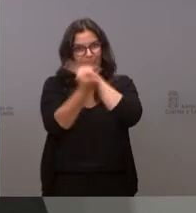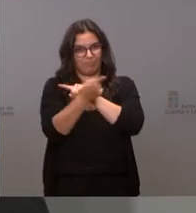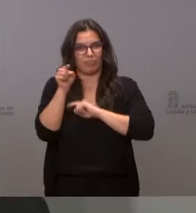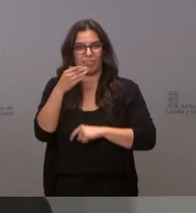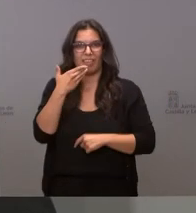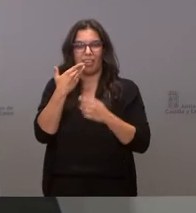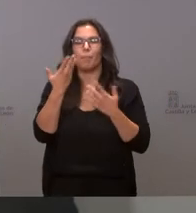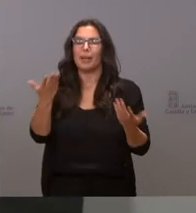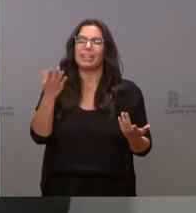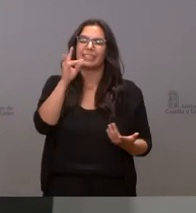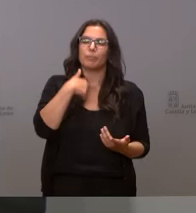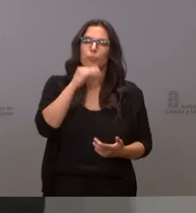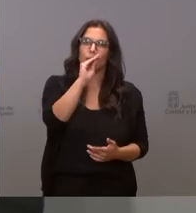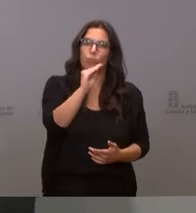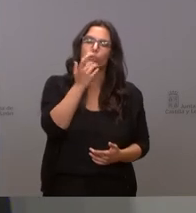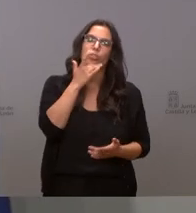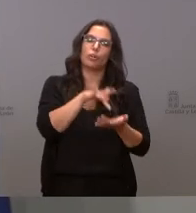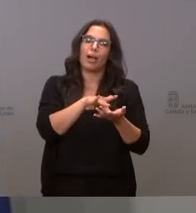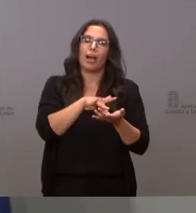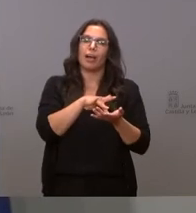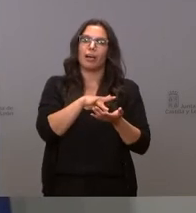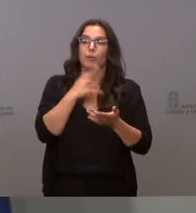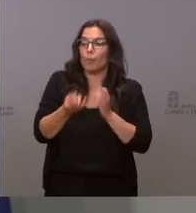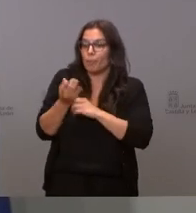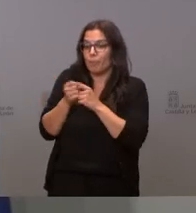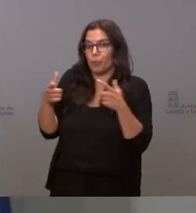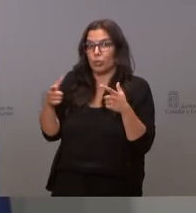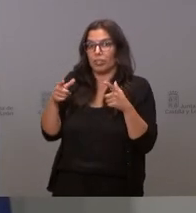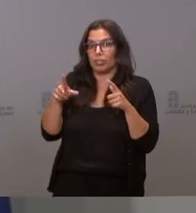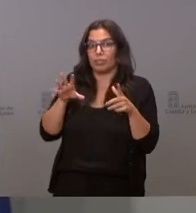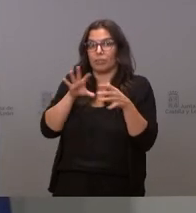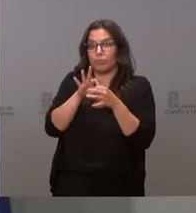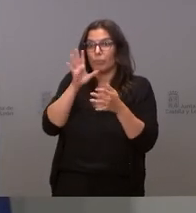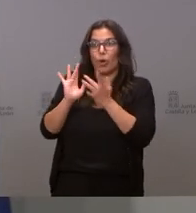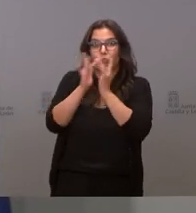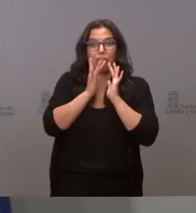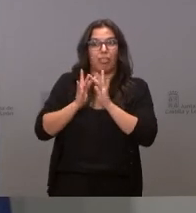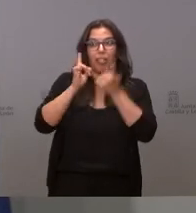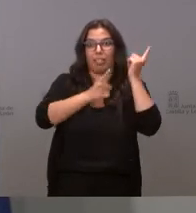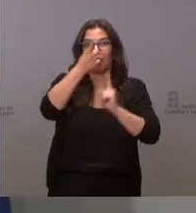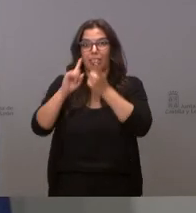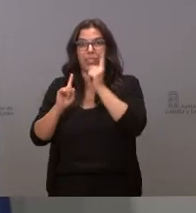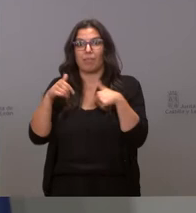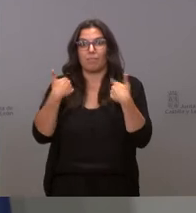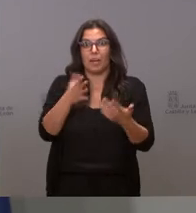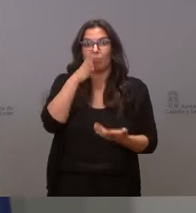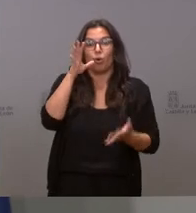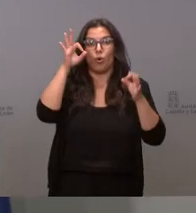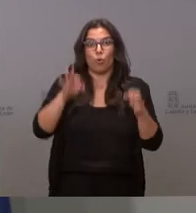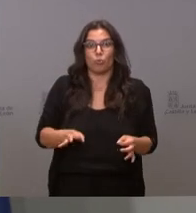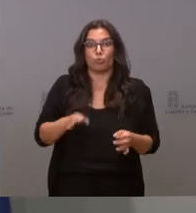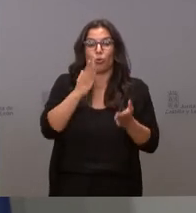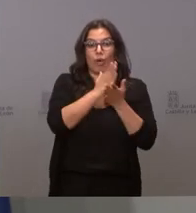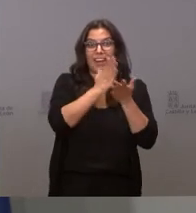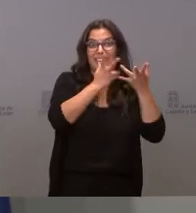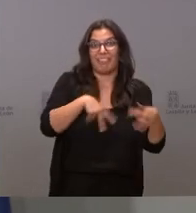son brotes son brotes que tienen que ver con el aumento de contacto social que es esperable cuando finaliza el periodo lectivo